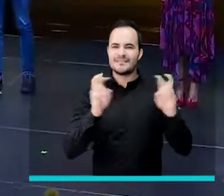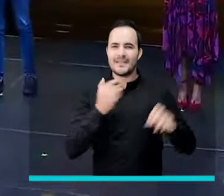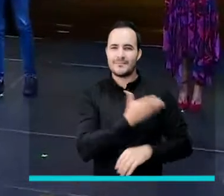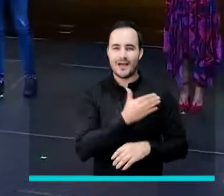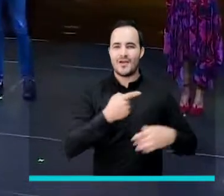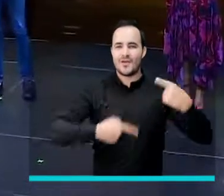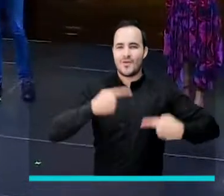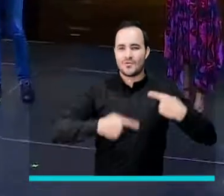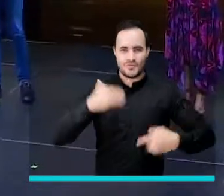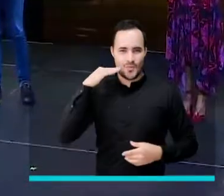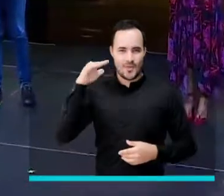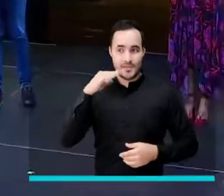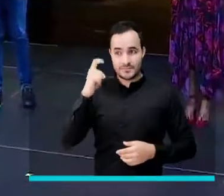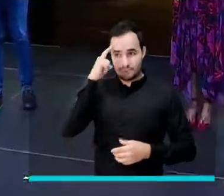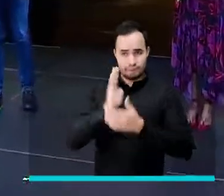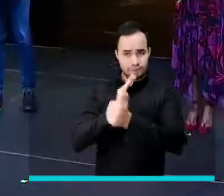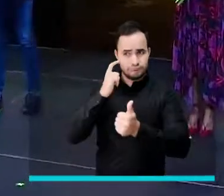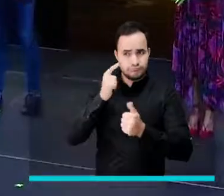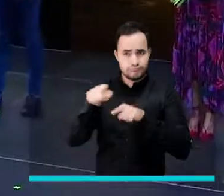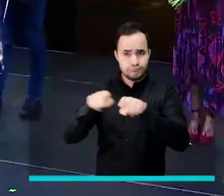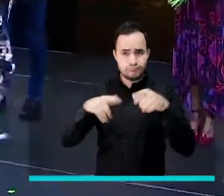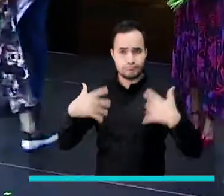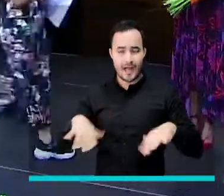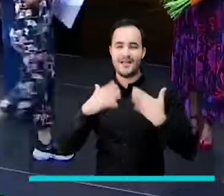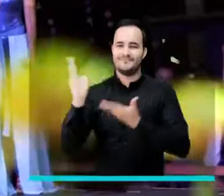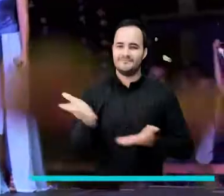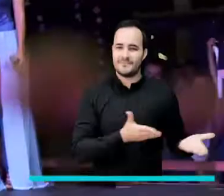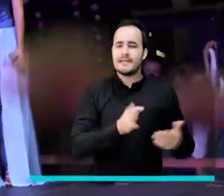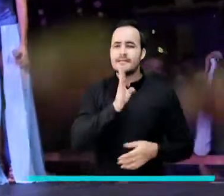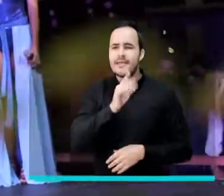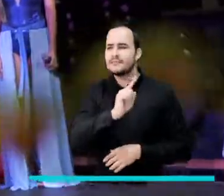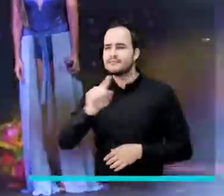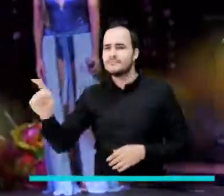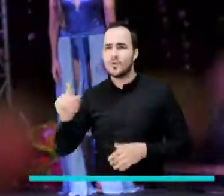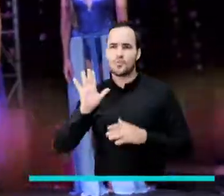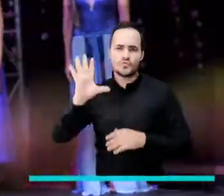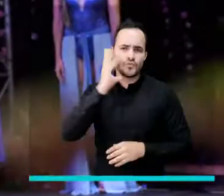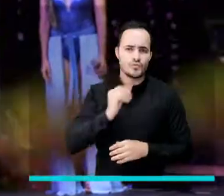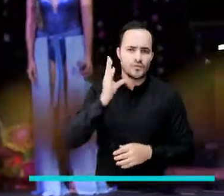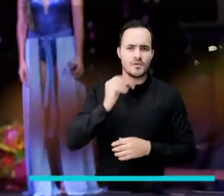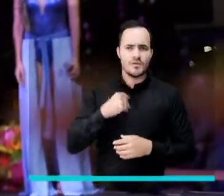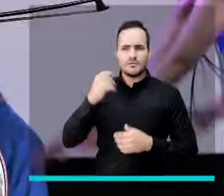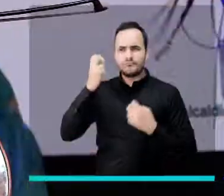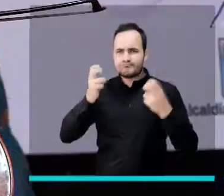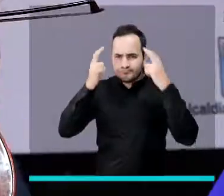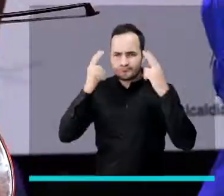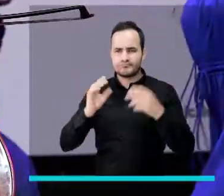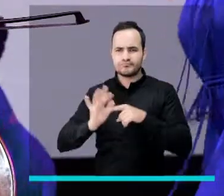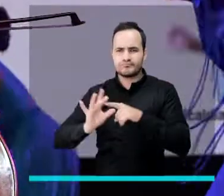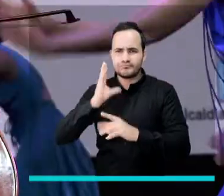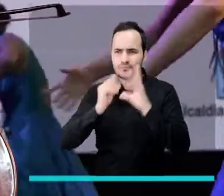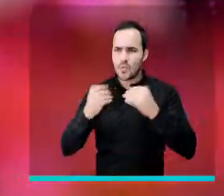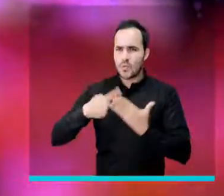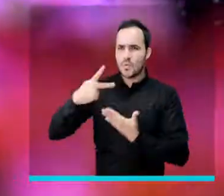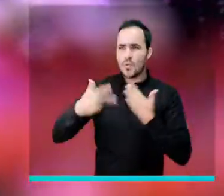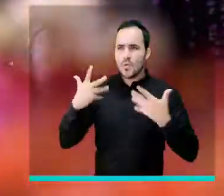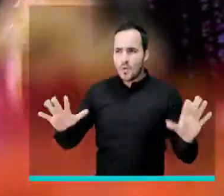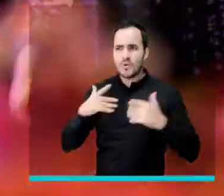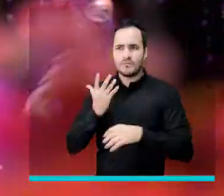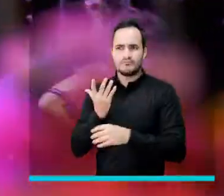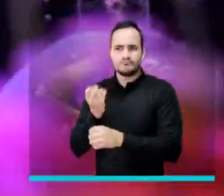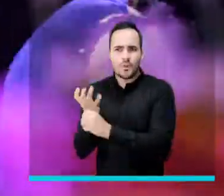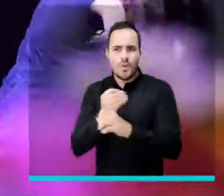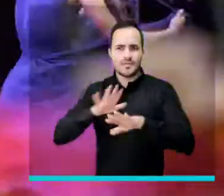una nueva versión del concurso Mujeres Jóvenes Talento, que destacará a quienes promuevan saberes y experiencias a las comunidades y sean